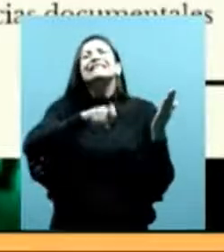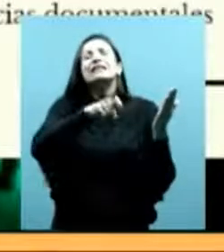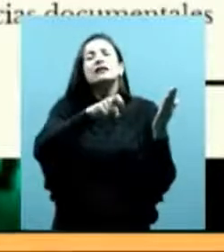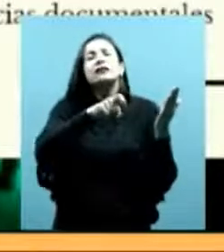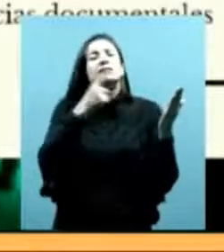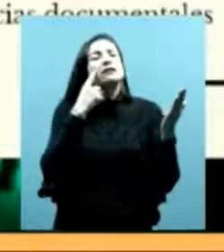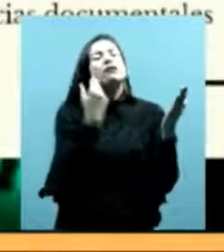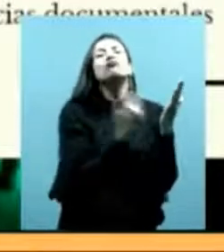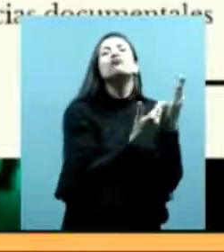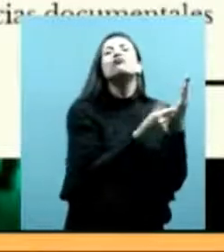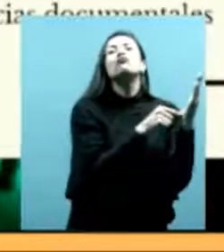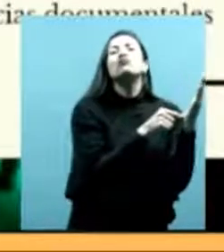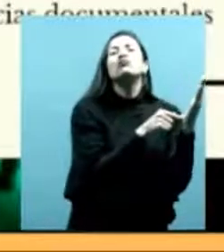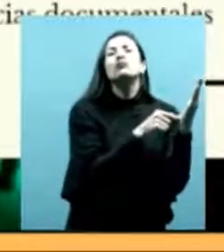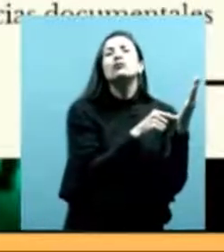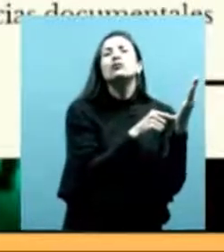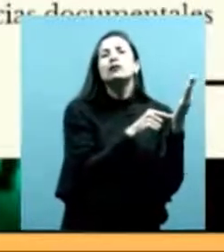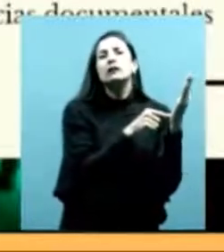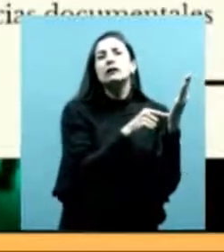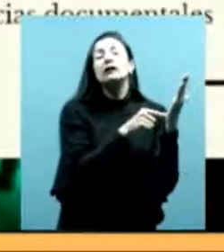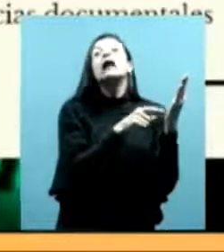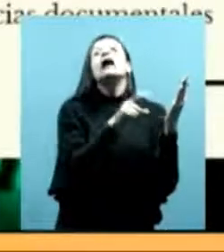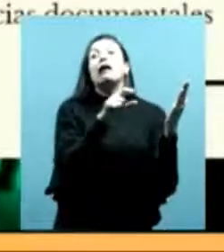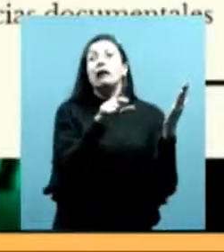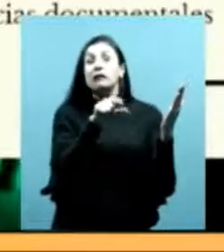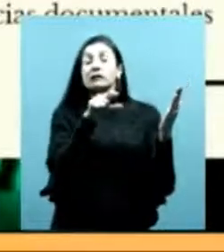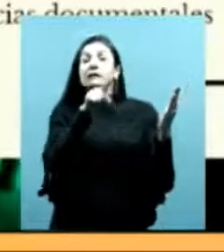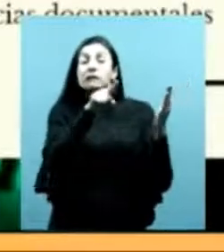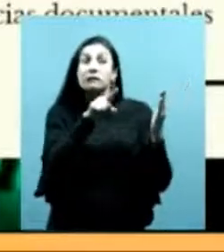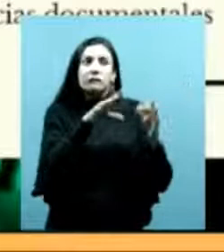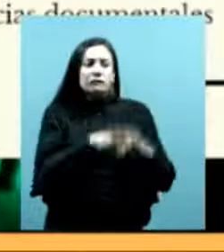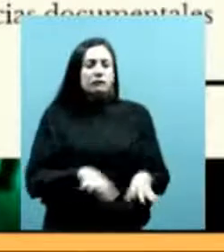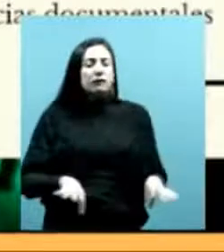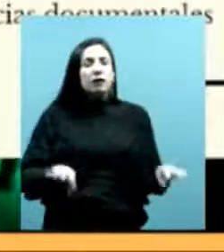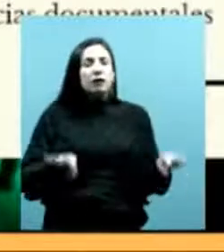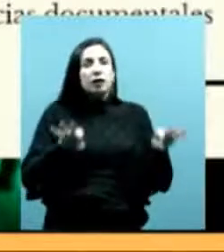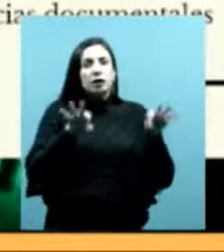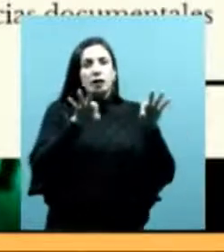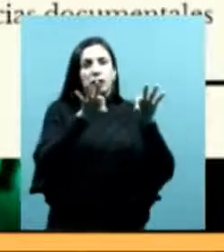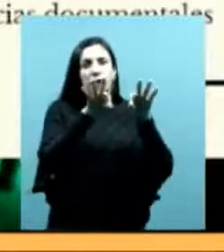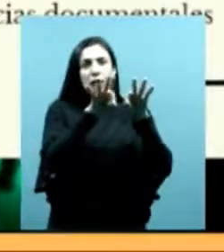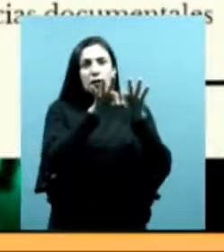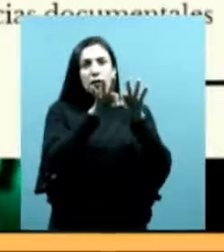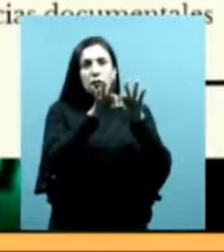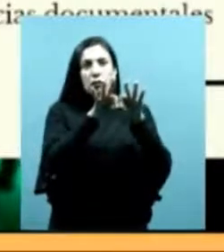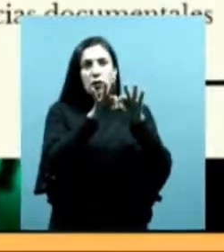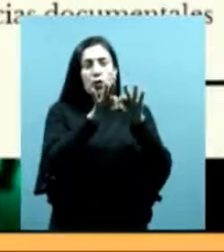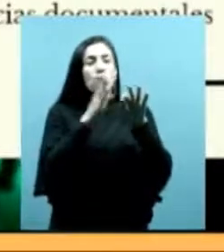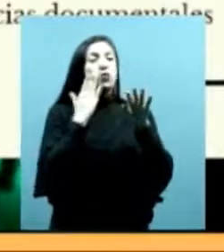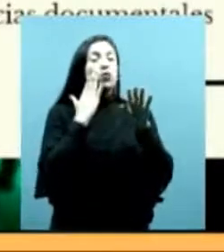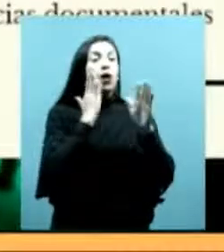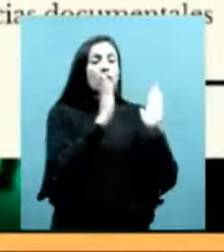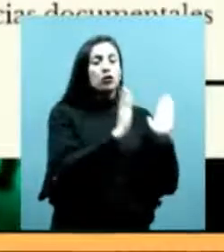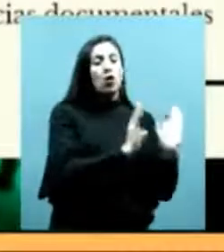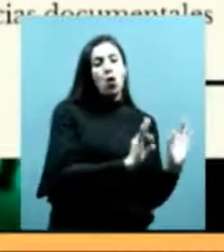Esto solamente para mencionar también la importancia cuando se organizan los archivos de